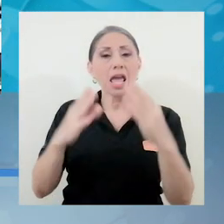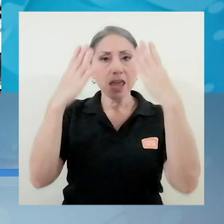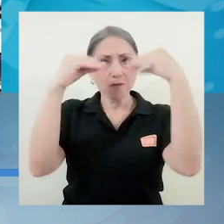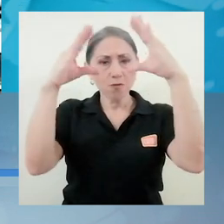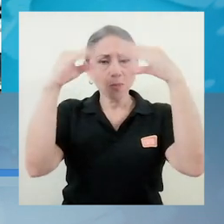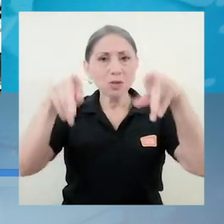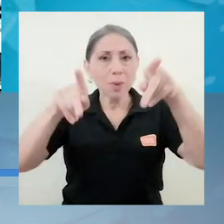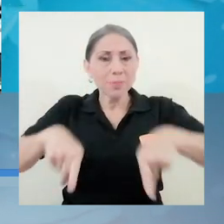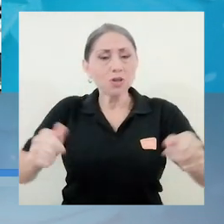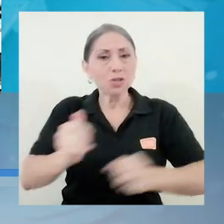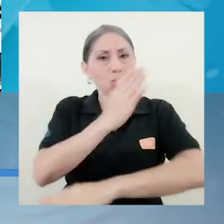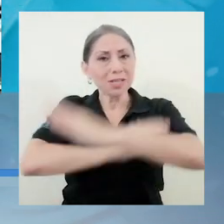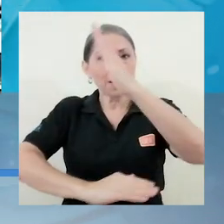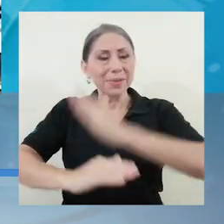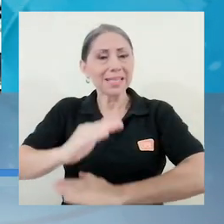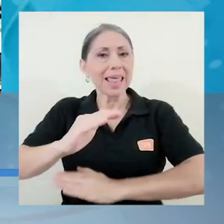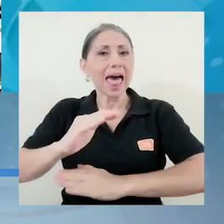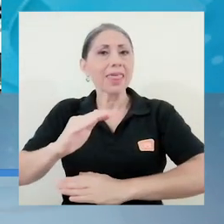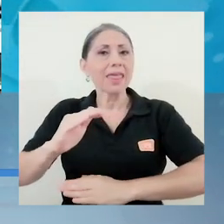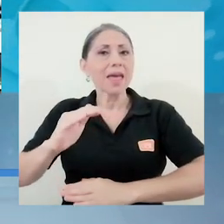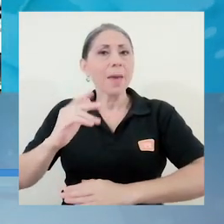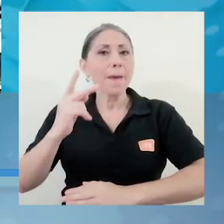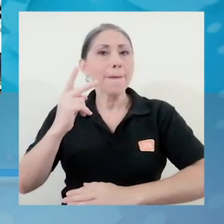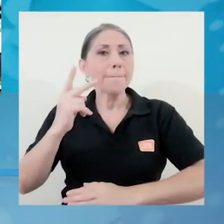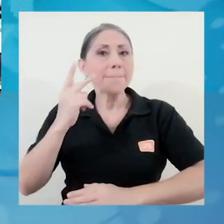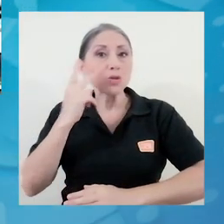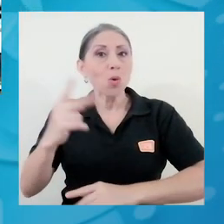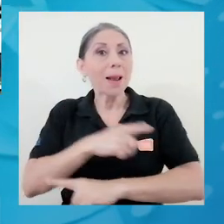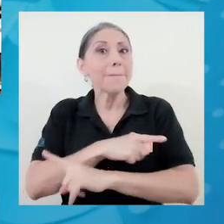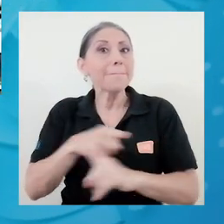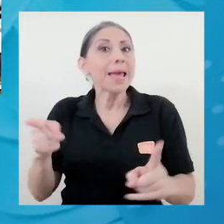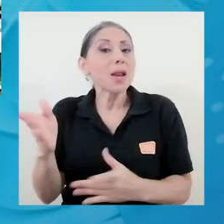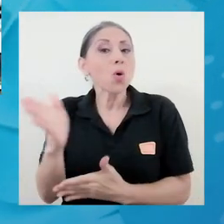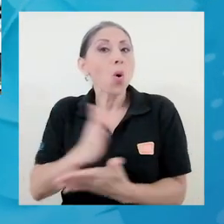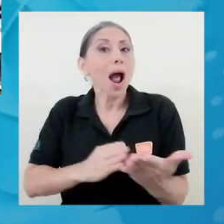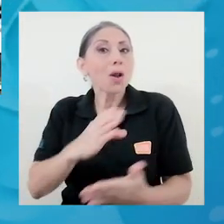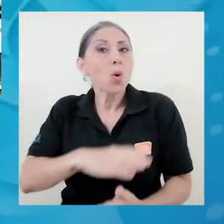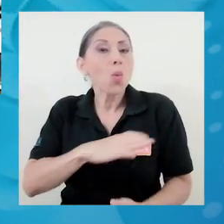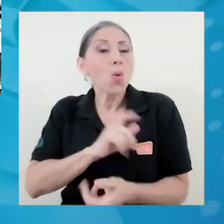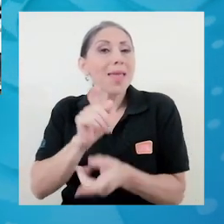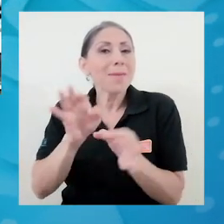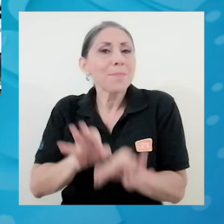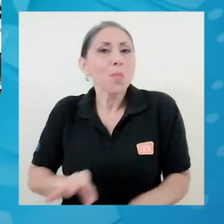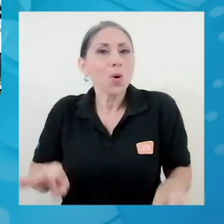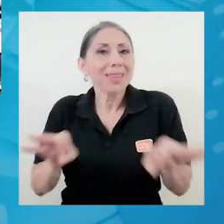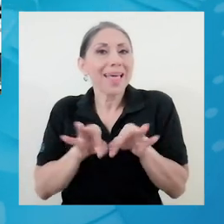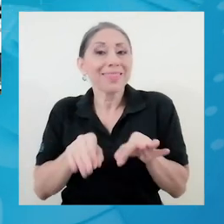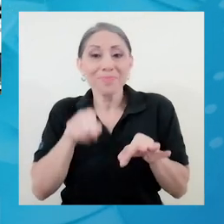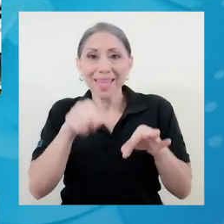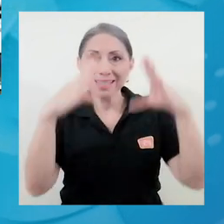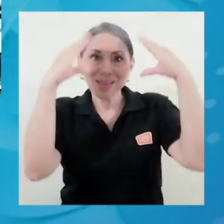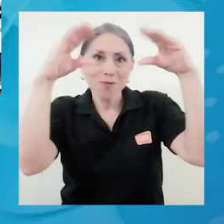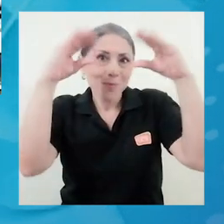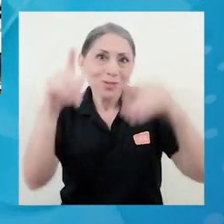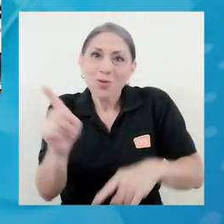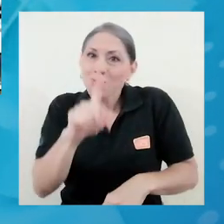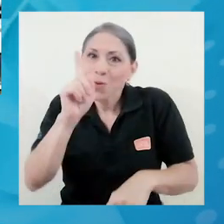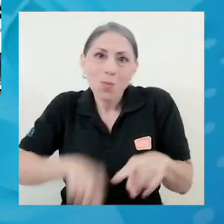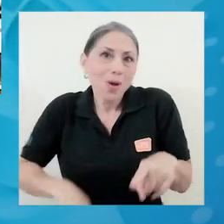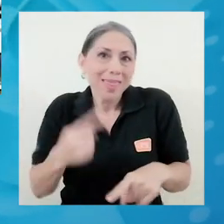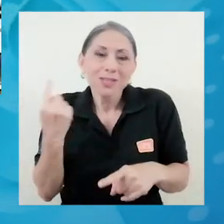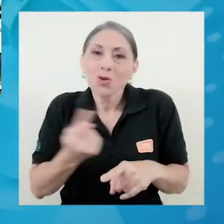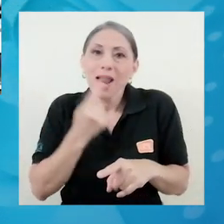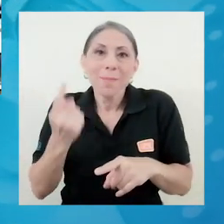personas en condición de discapacidad visual, pero con una variante importante, y es que esa información no puede ser